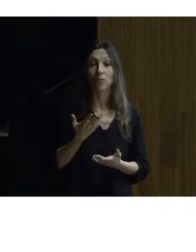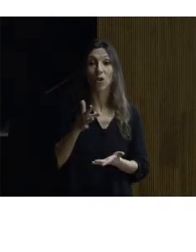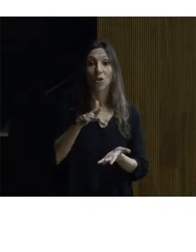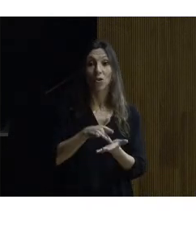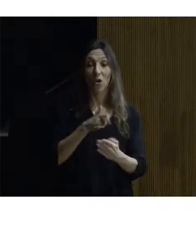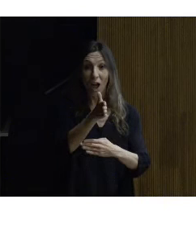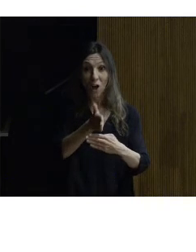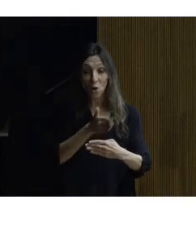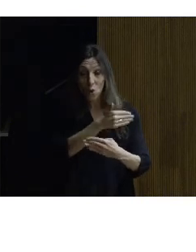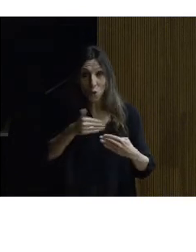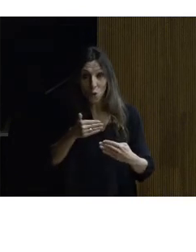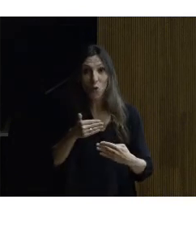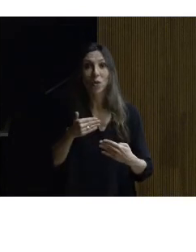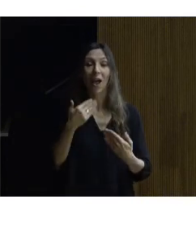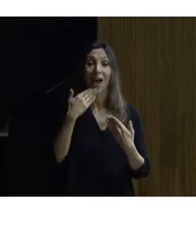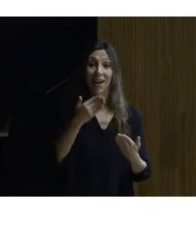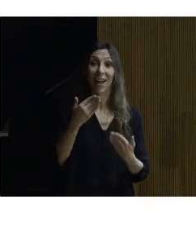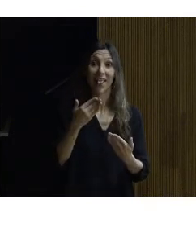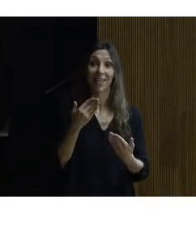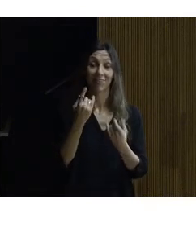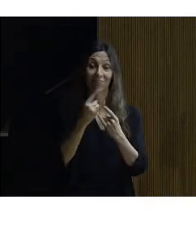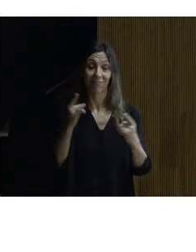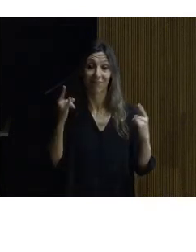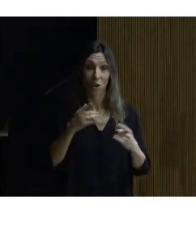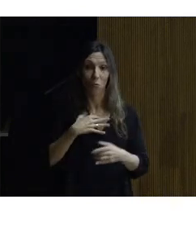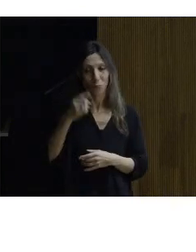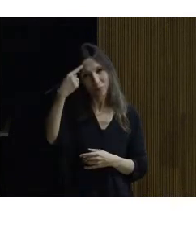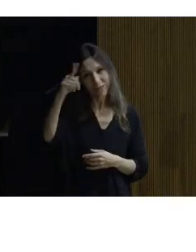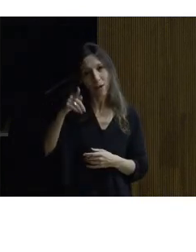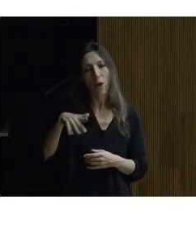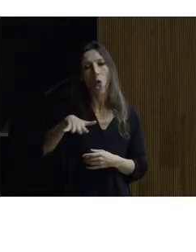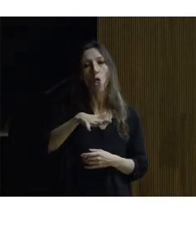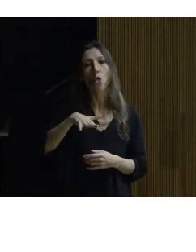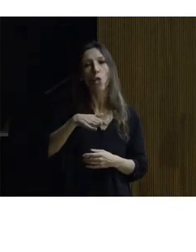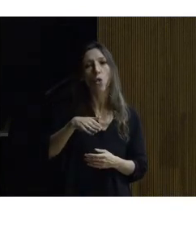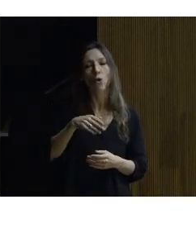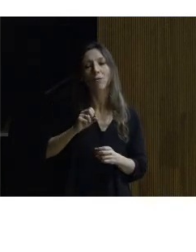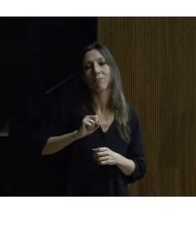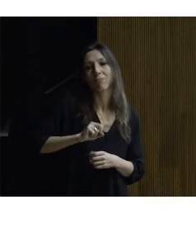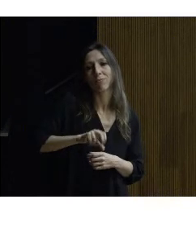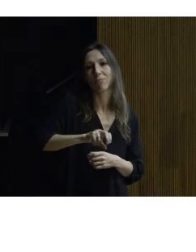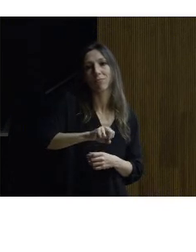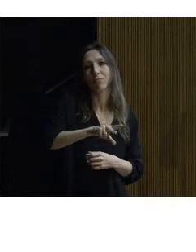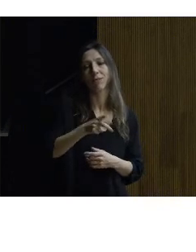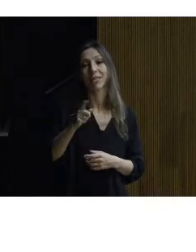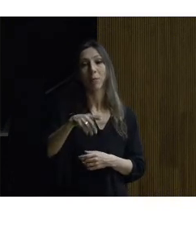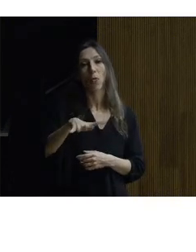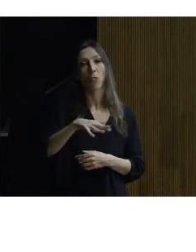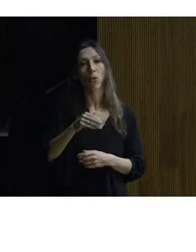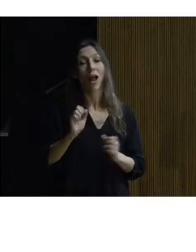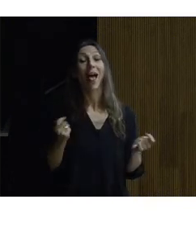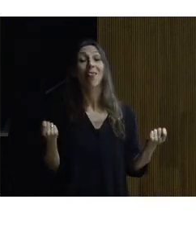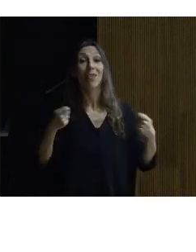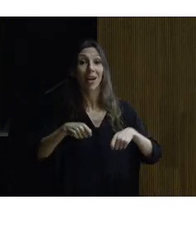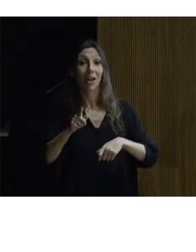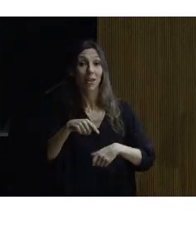es determinar hacia dónde tiene que ir y como os decía tanto en recintos cerrados como al aire al aire